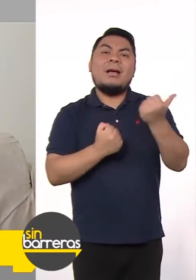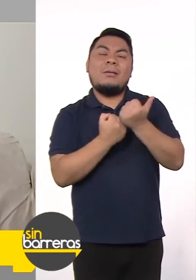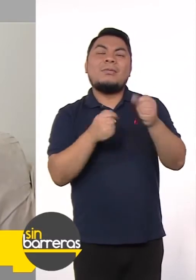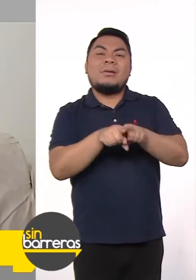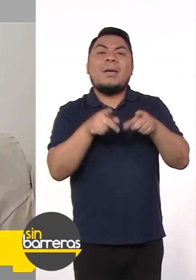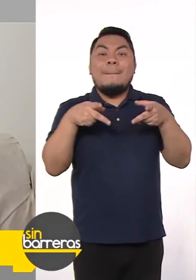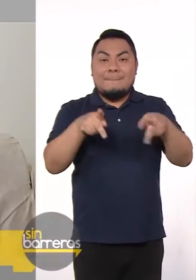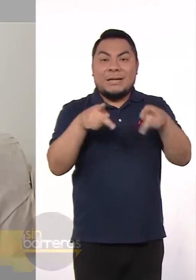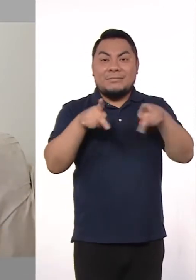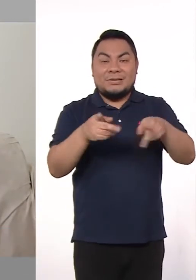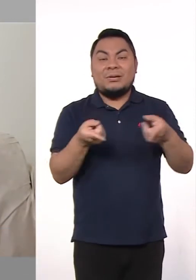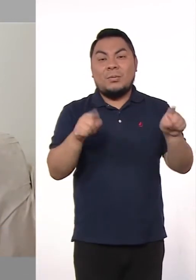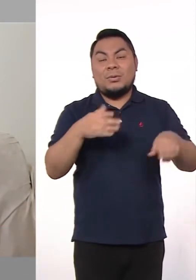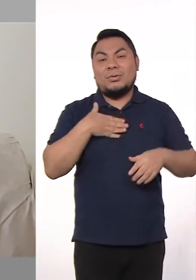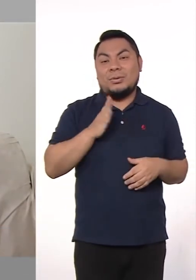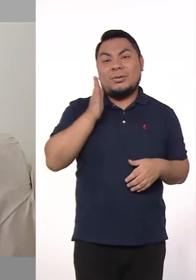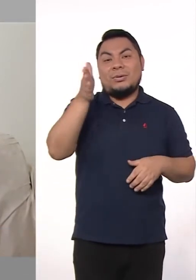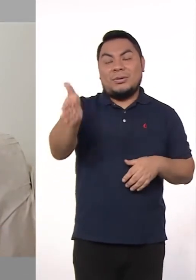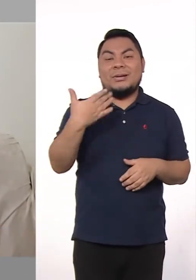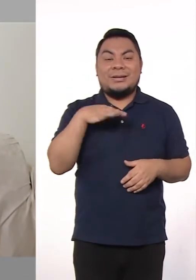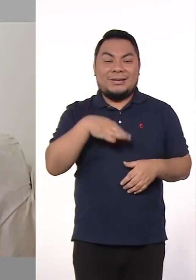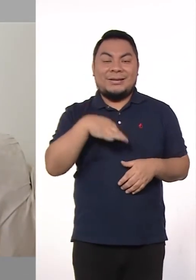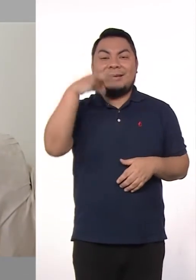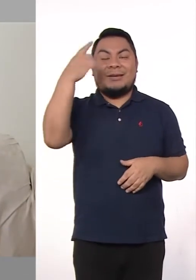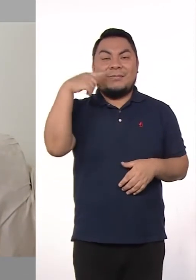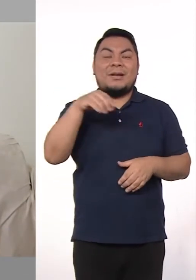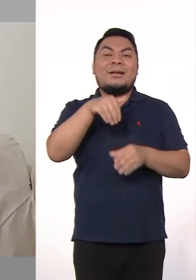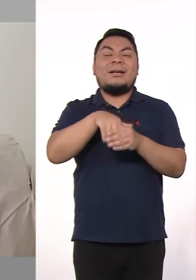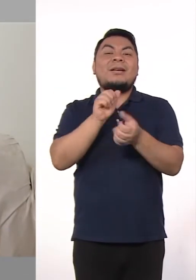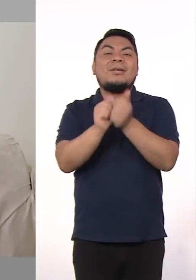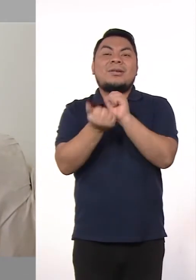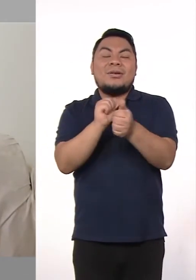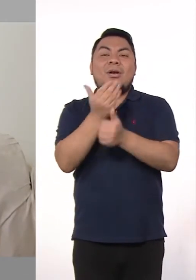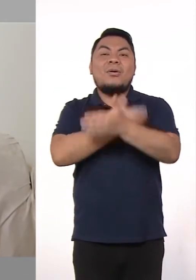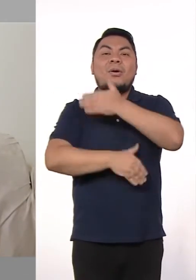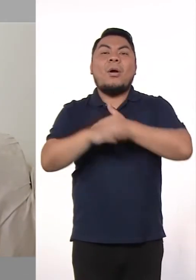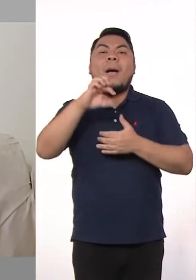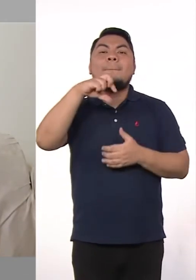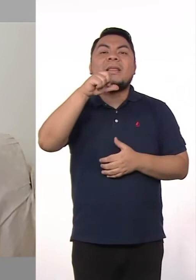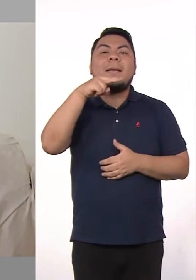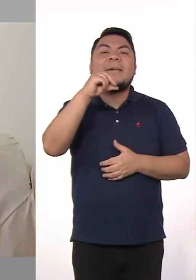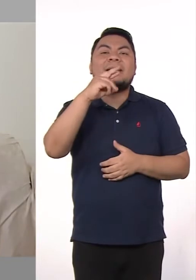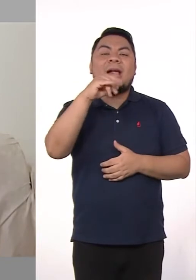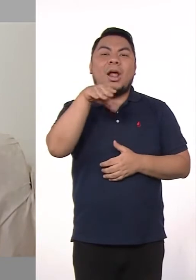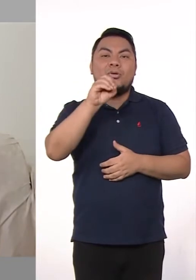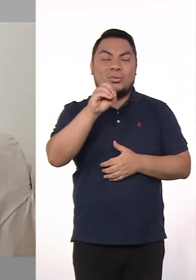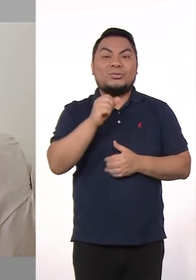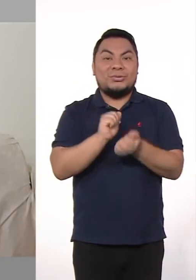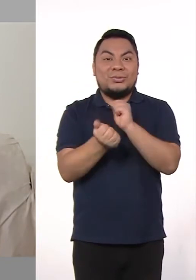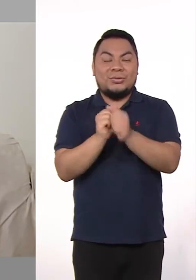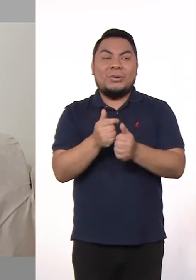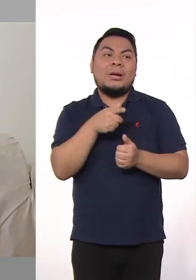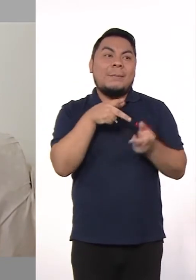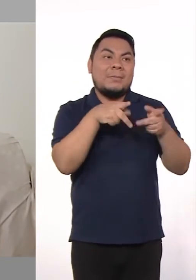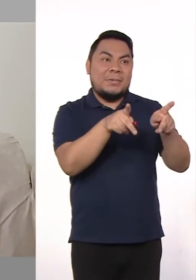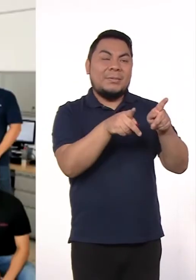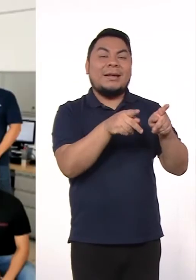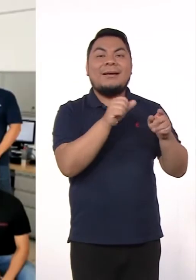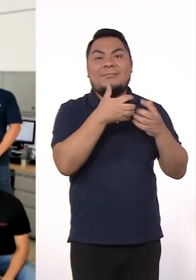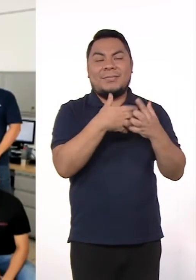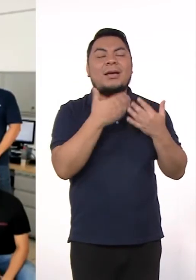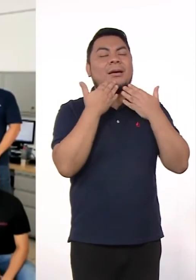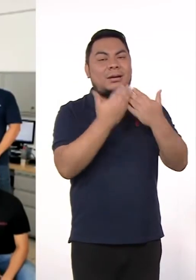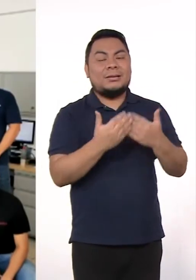tema de los permisos cuando fui seleccionado para los Juegos Parapanamericanos. Es más, son un grupo